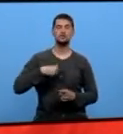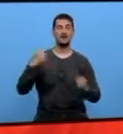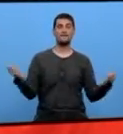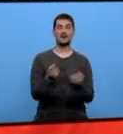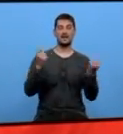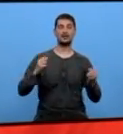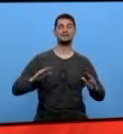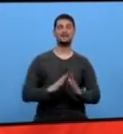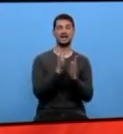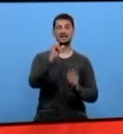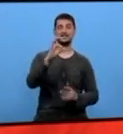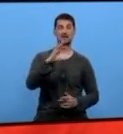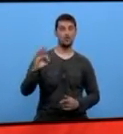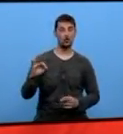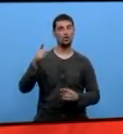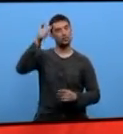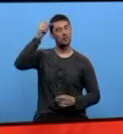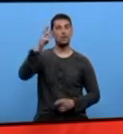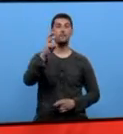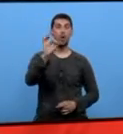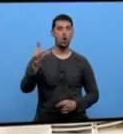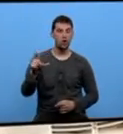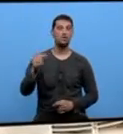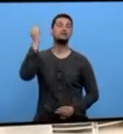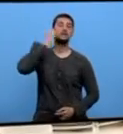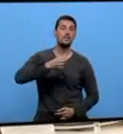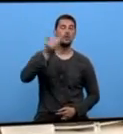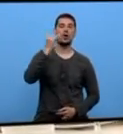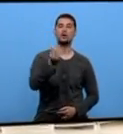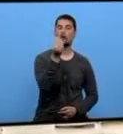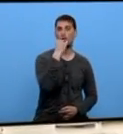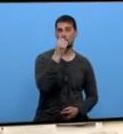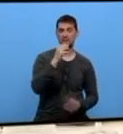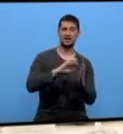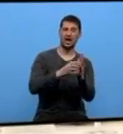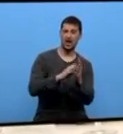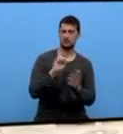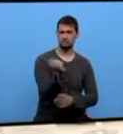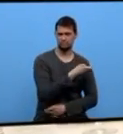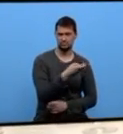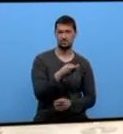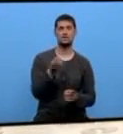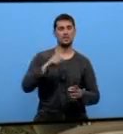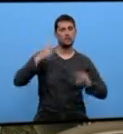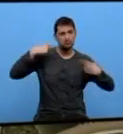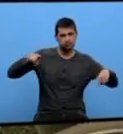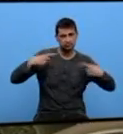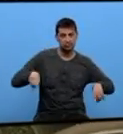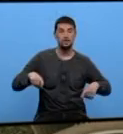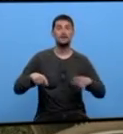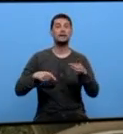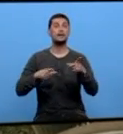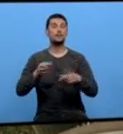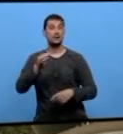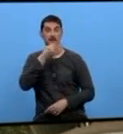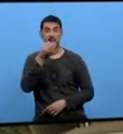Carballeira do Mosteiro de Pol. O sábado haberá unha degustación gratuita de tripas e callos amenizada pola actuación dos Valouros de Castro de Rey e